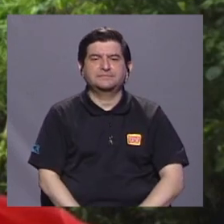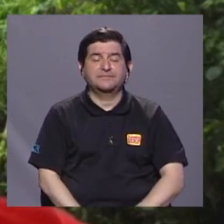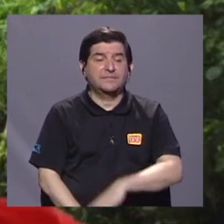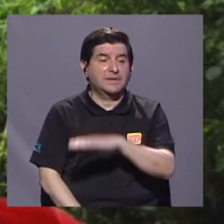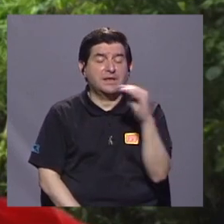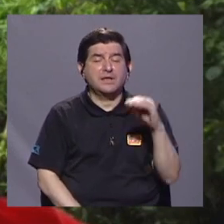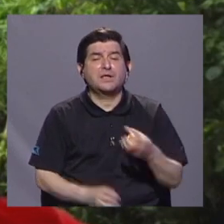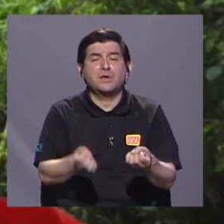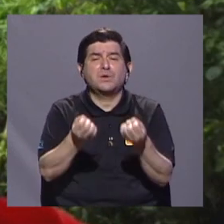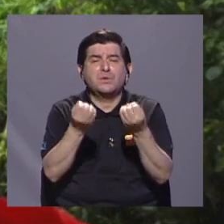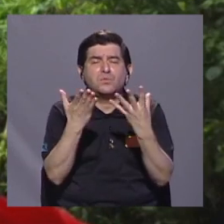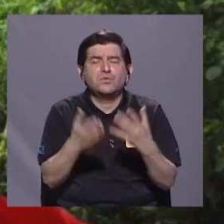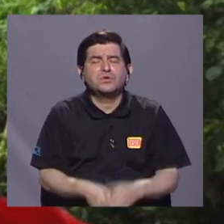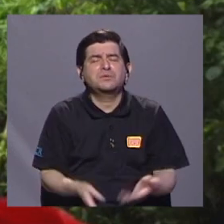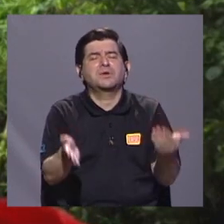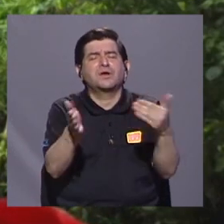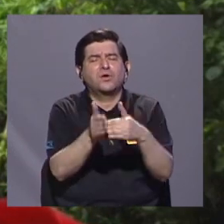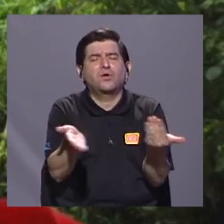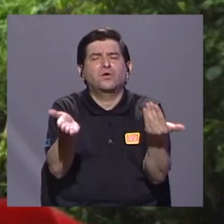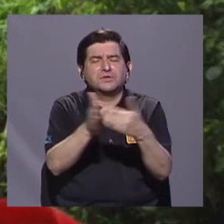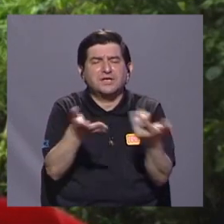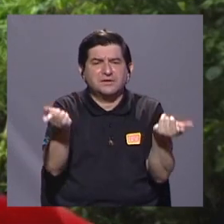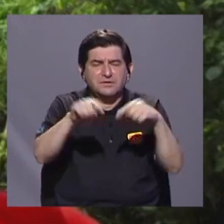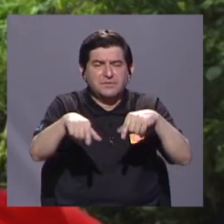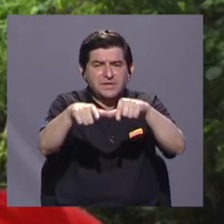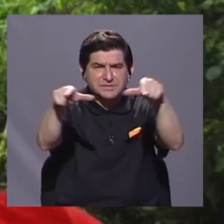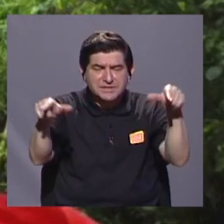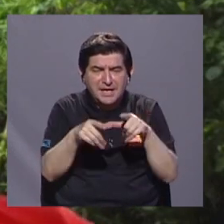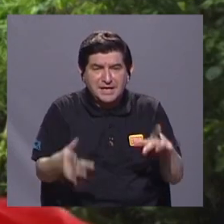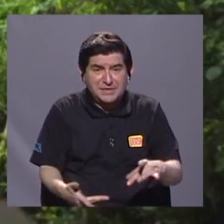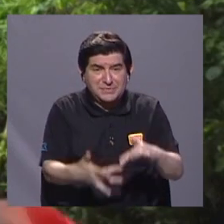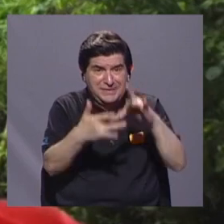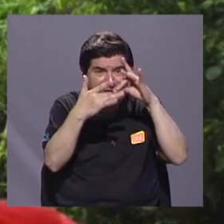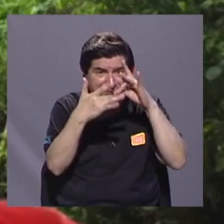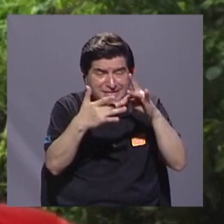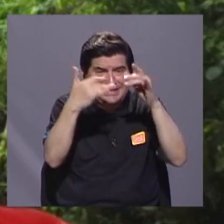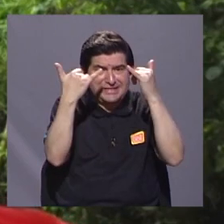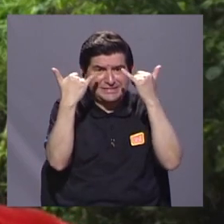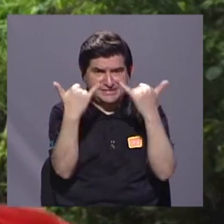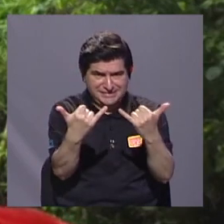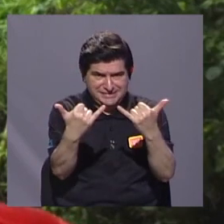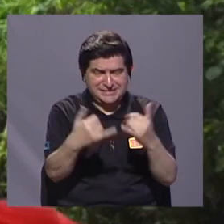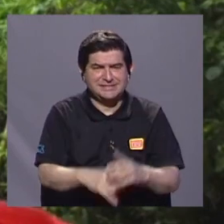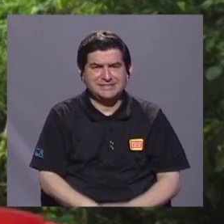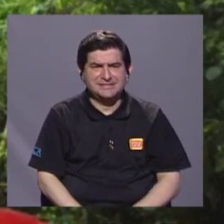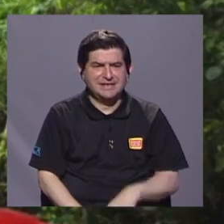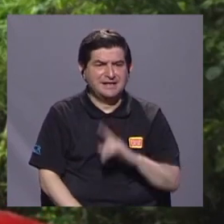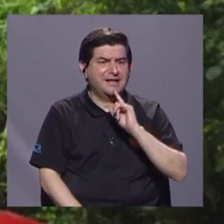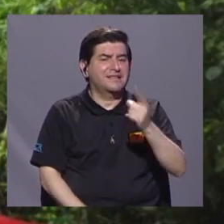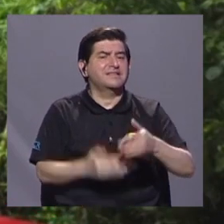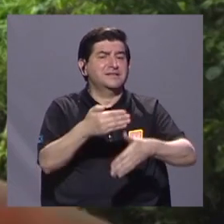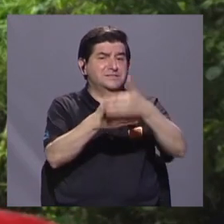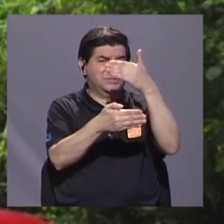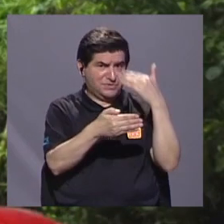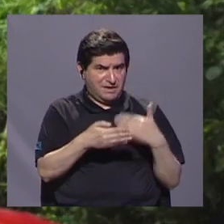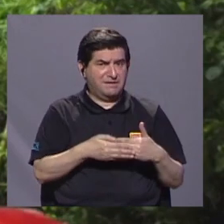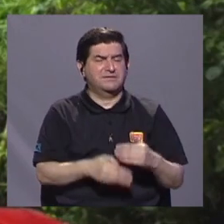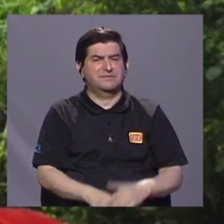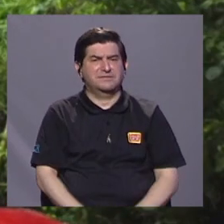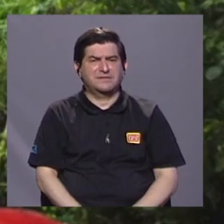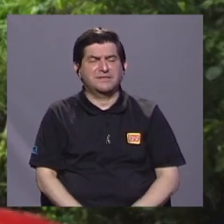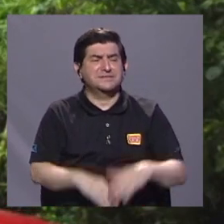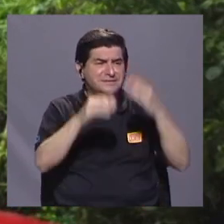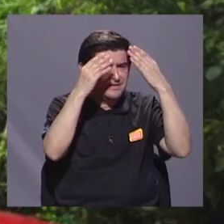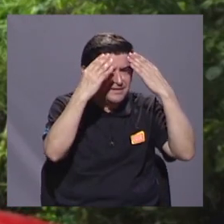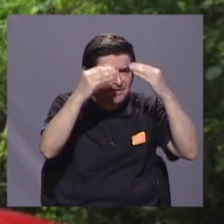mucha reincidencia en sitios calientes que ya se han mencionado muchas veces o se les